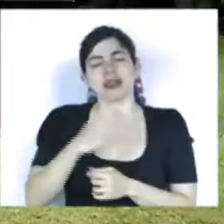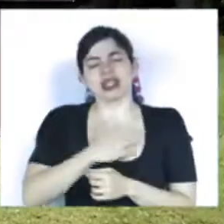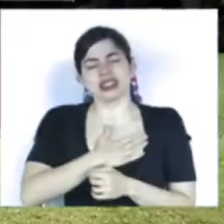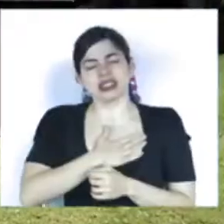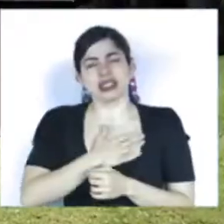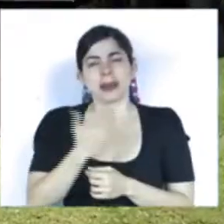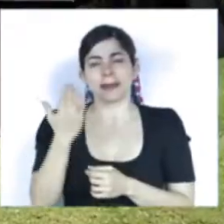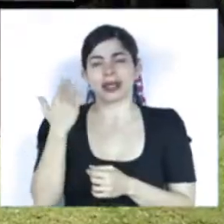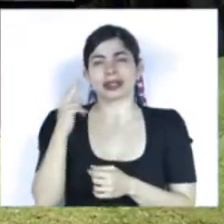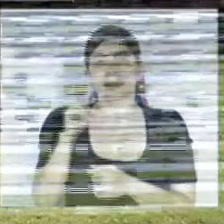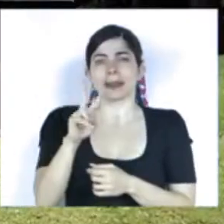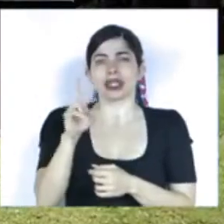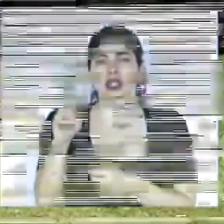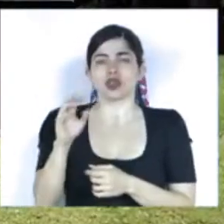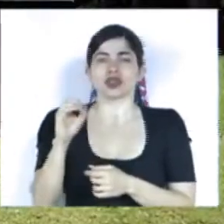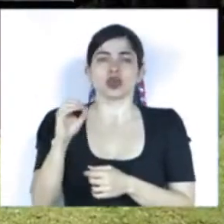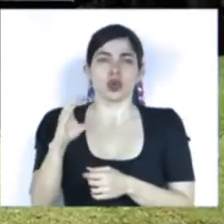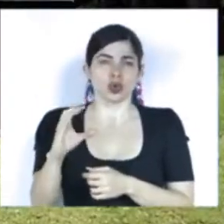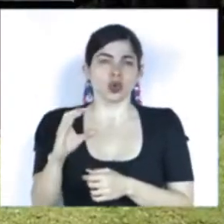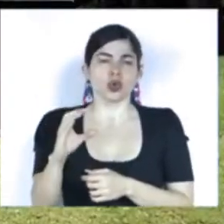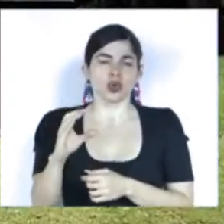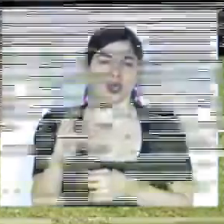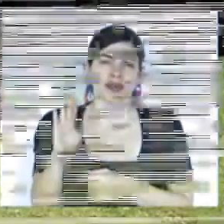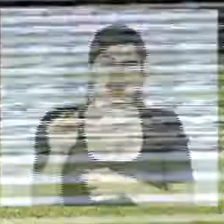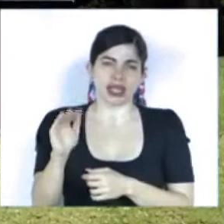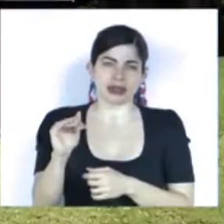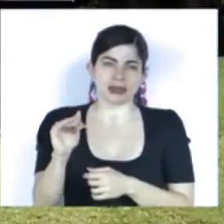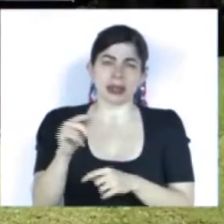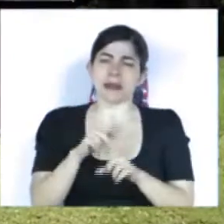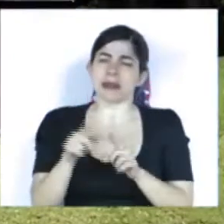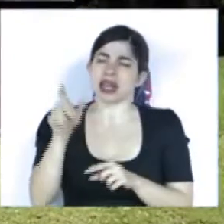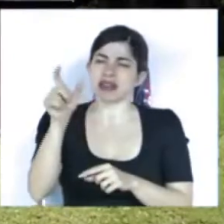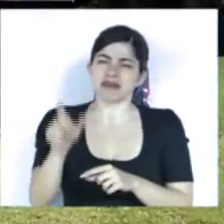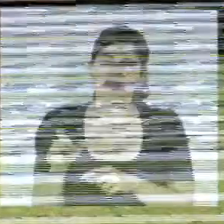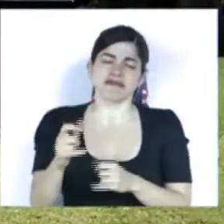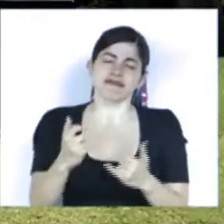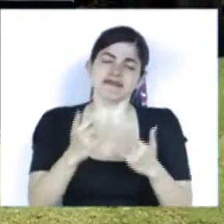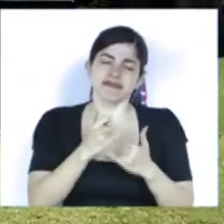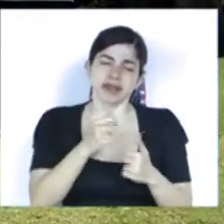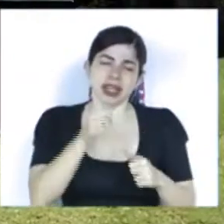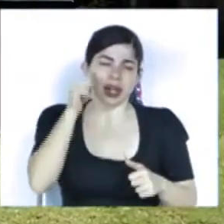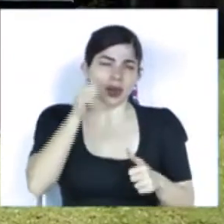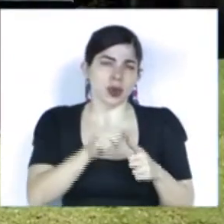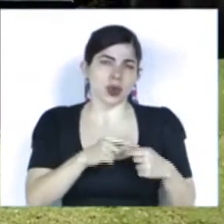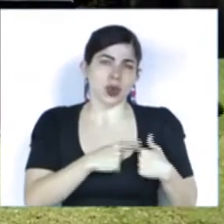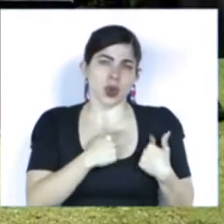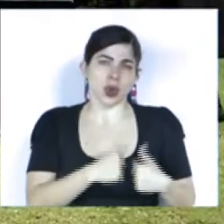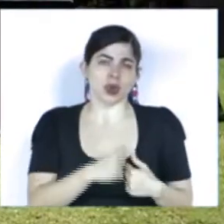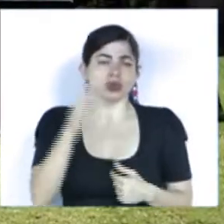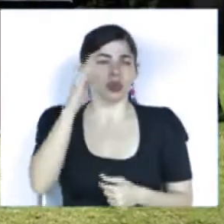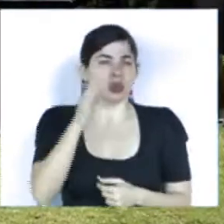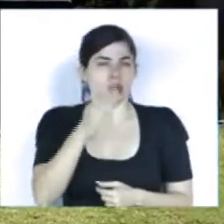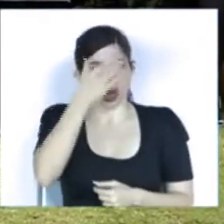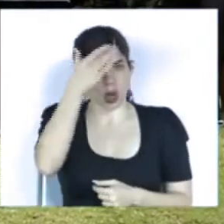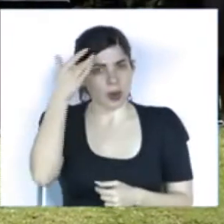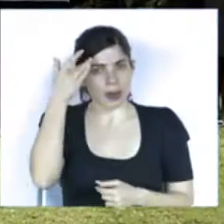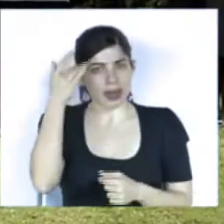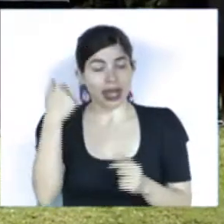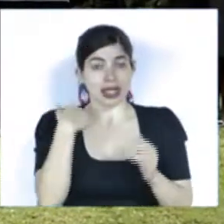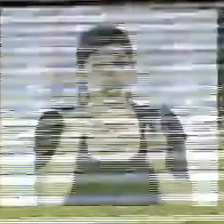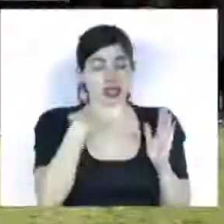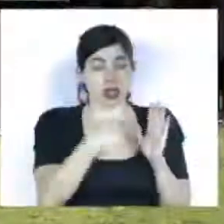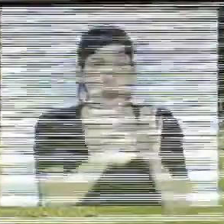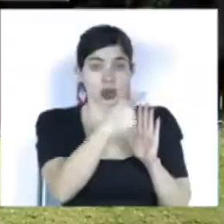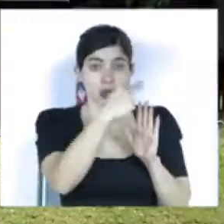el pasado 22 de octubre pero estará siempre en sus corazones y jamás será olvidado. El texto que les